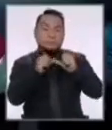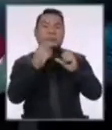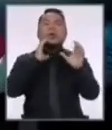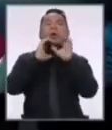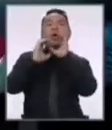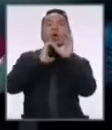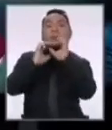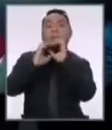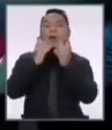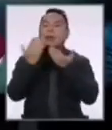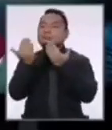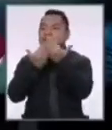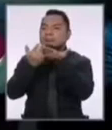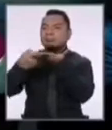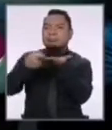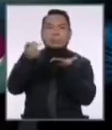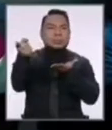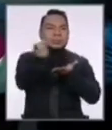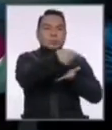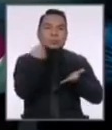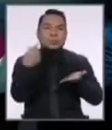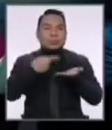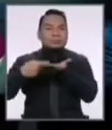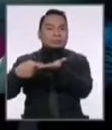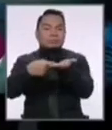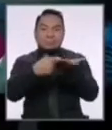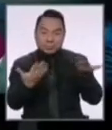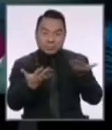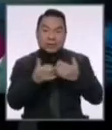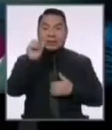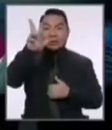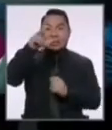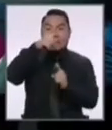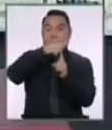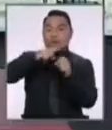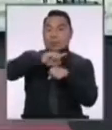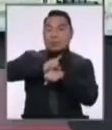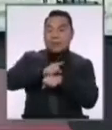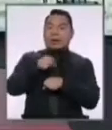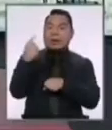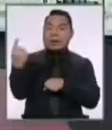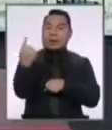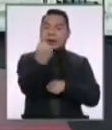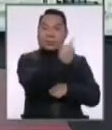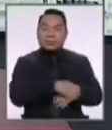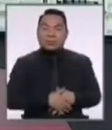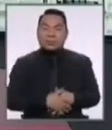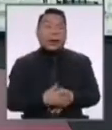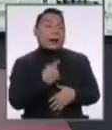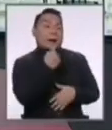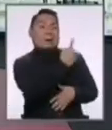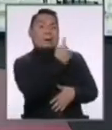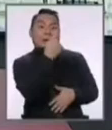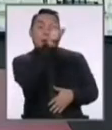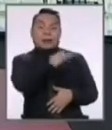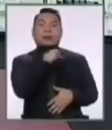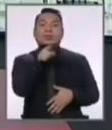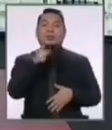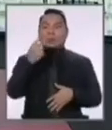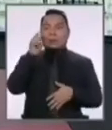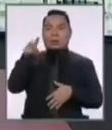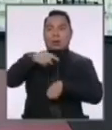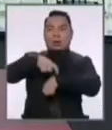diálogo que aspiramos a tener en esta polémica. 3 minutos y medio cada uno. Cada candidato administra su tiempo.